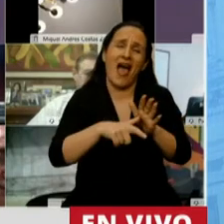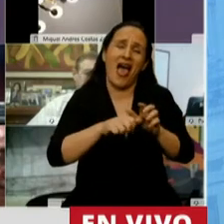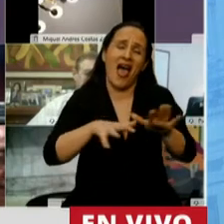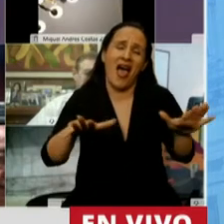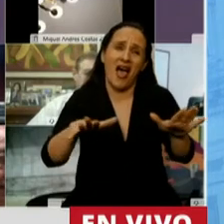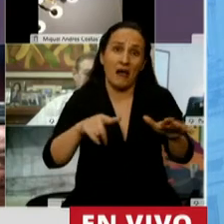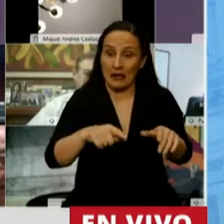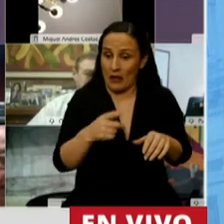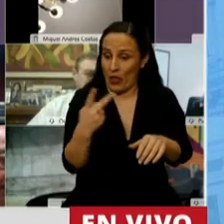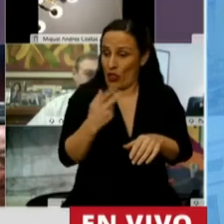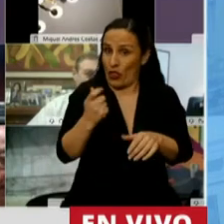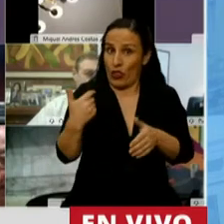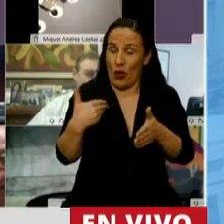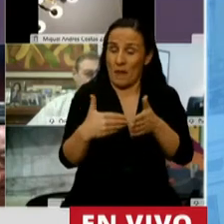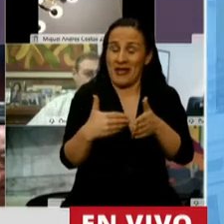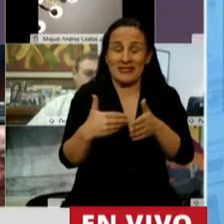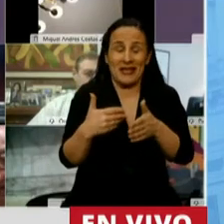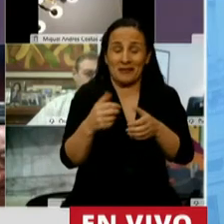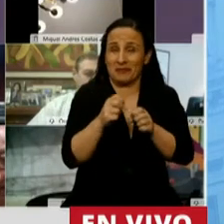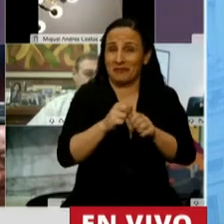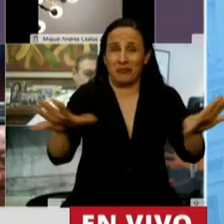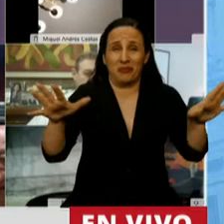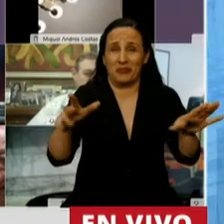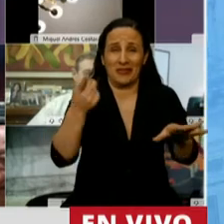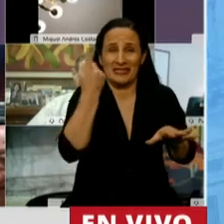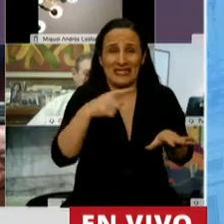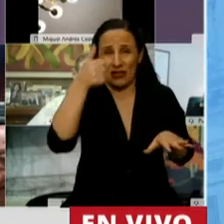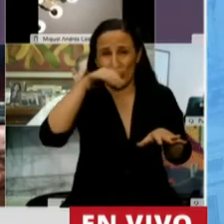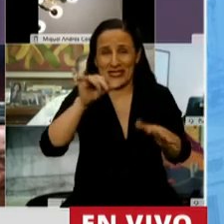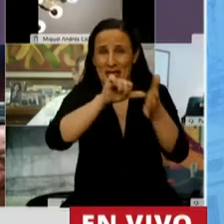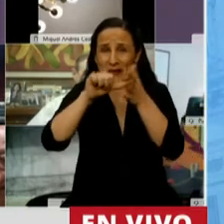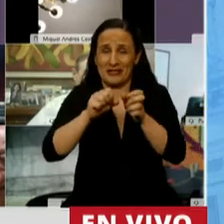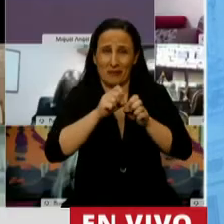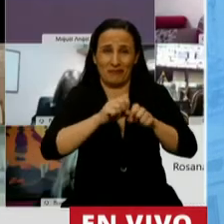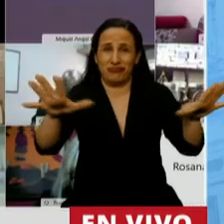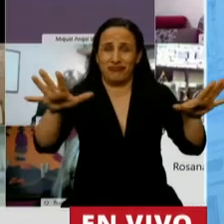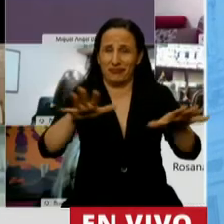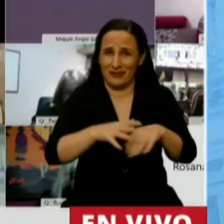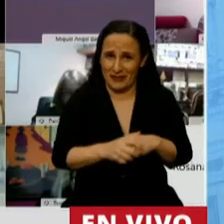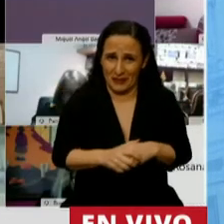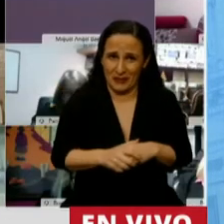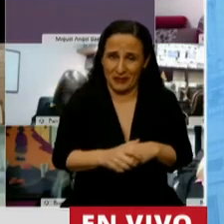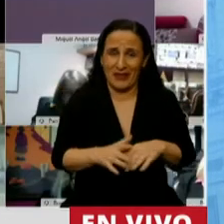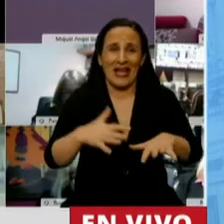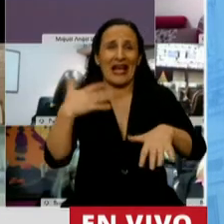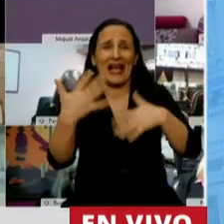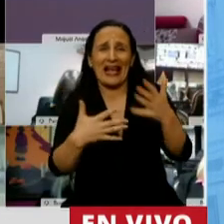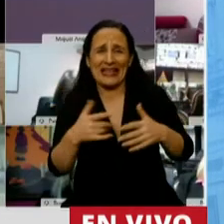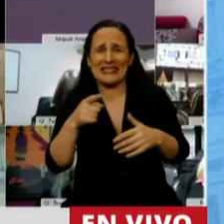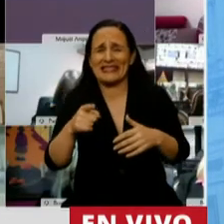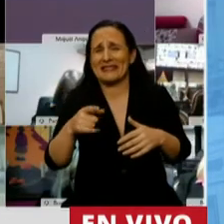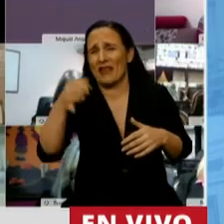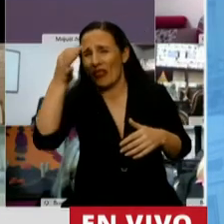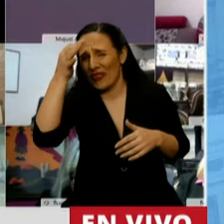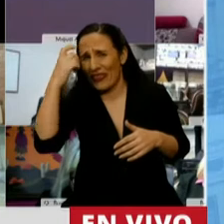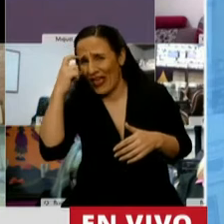Hoy, en menos de dos meses, se propagó en más de 160 países. Una crisis que está provocando caídas del 10, 12 hasta